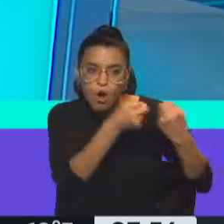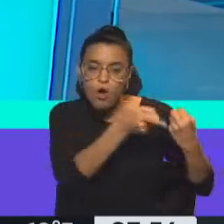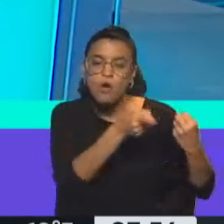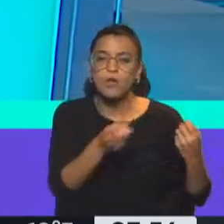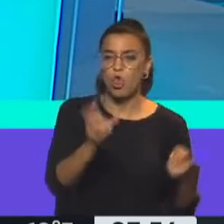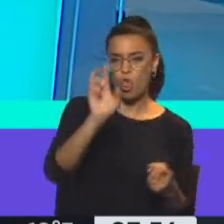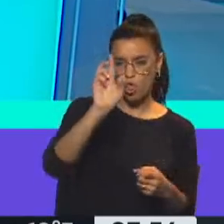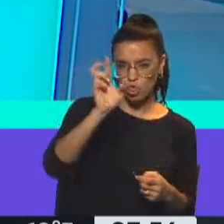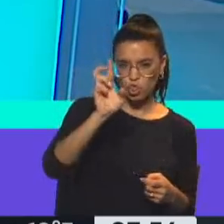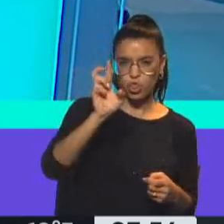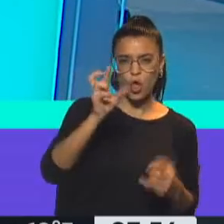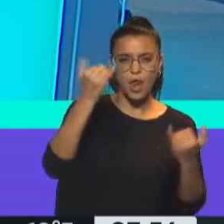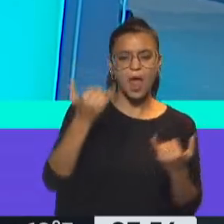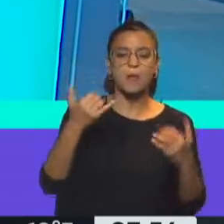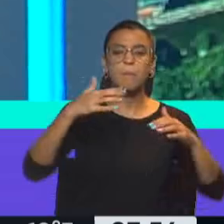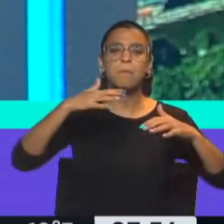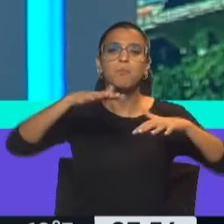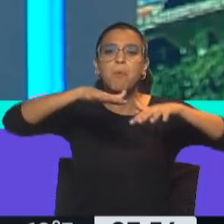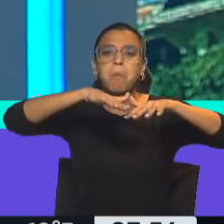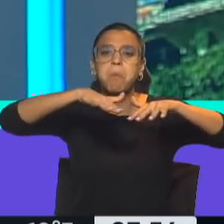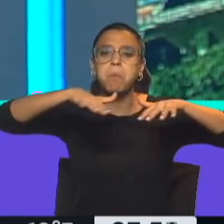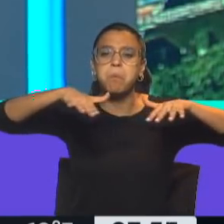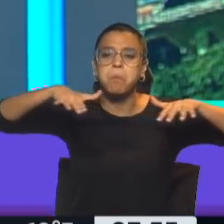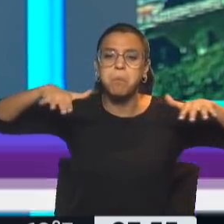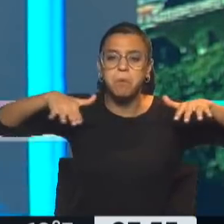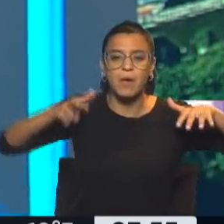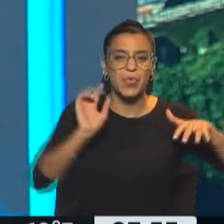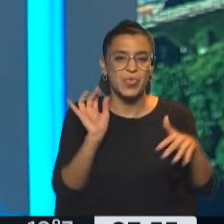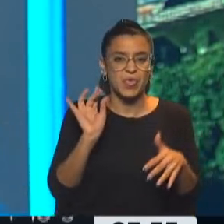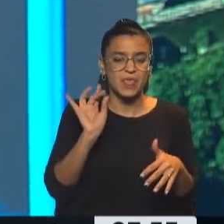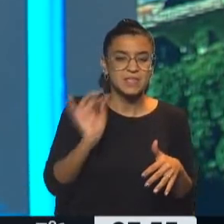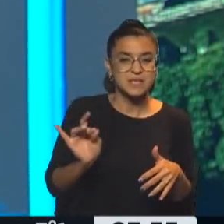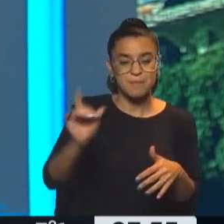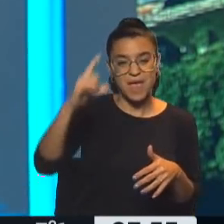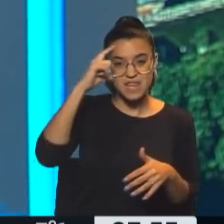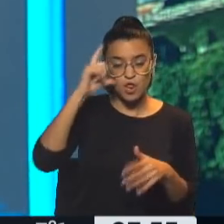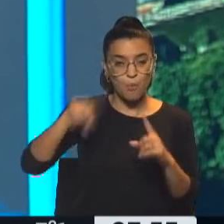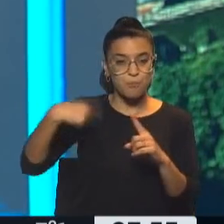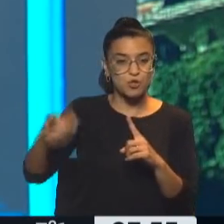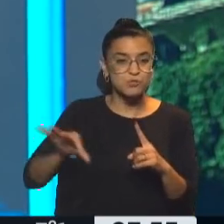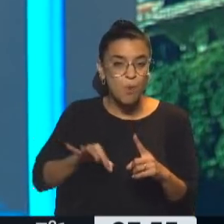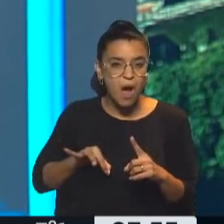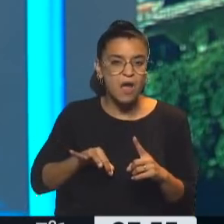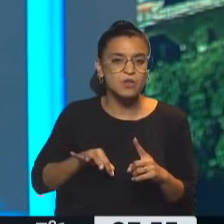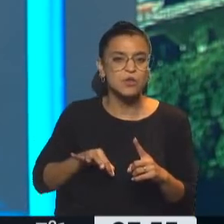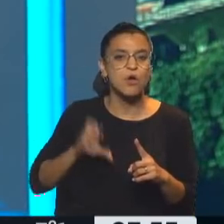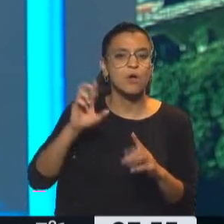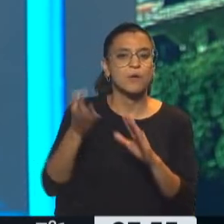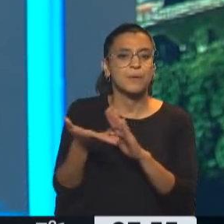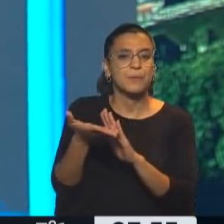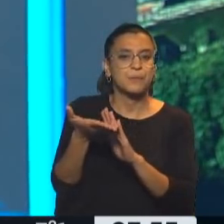a quedar el dólar con una cierta flotación a partir de diciembre, enero del año próximo, creciendo,